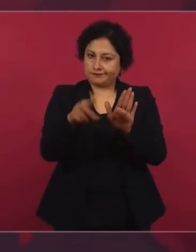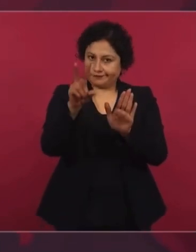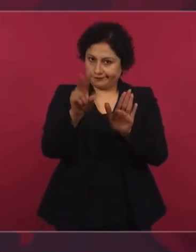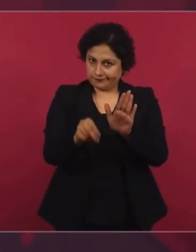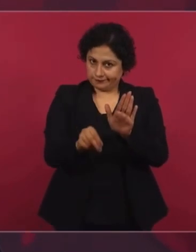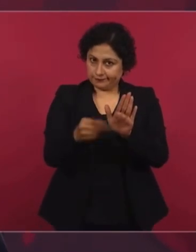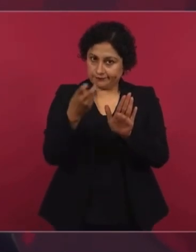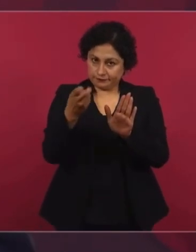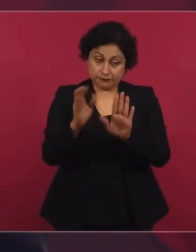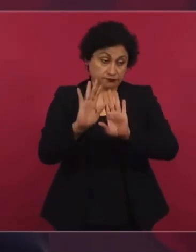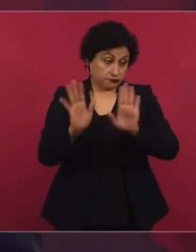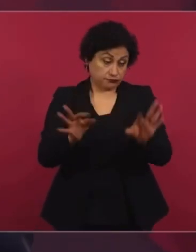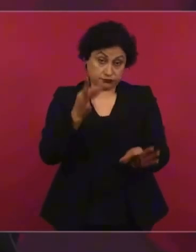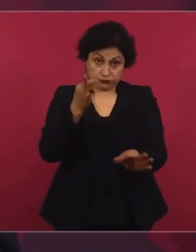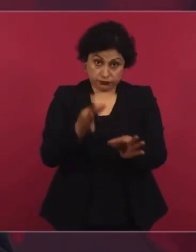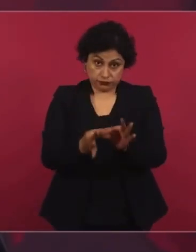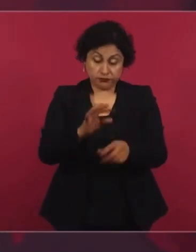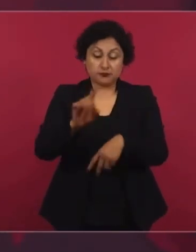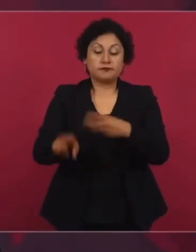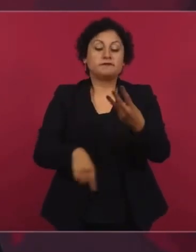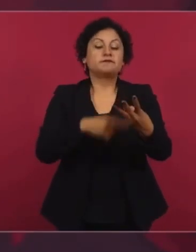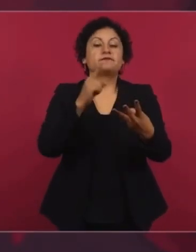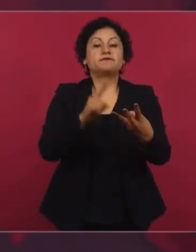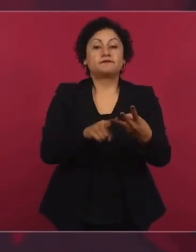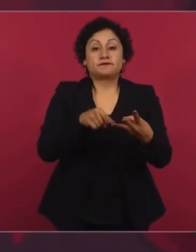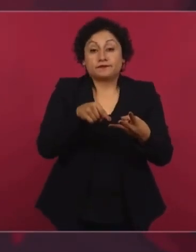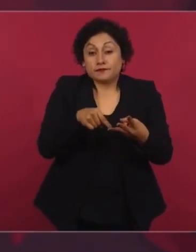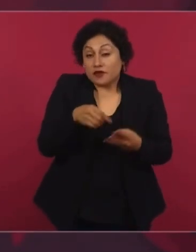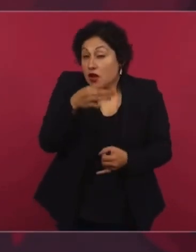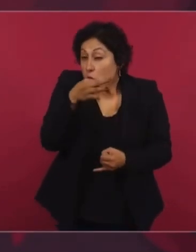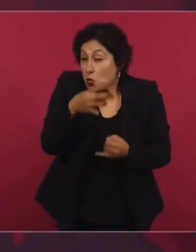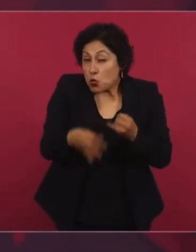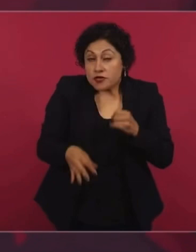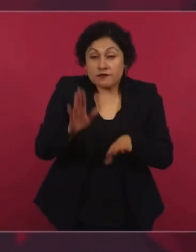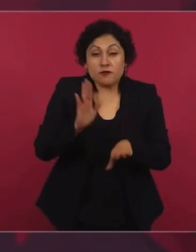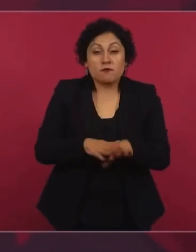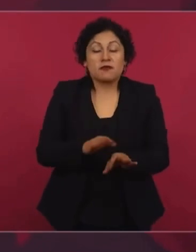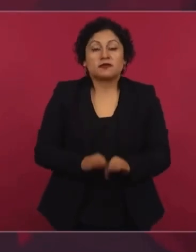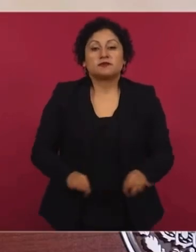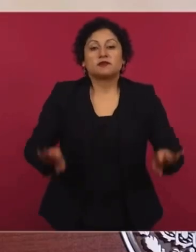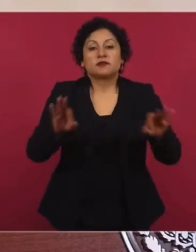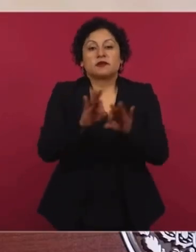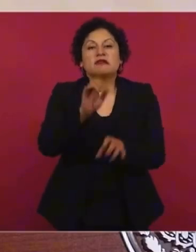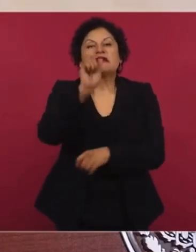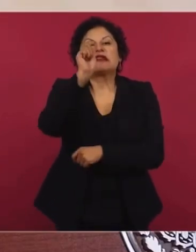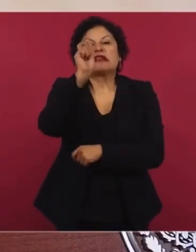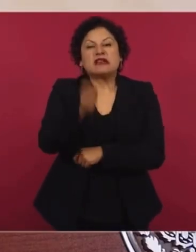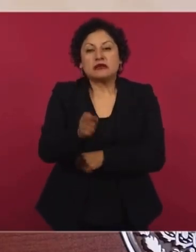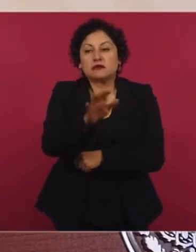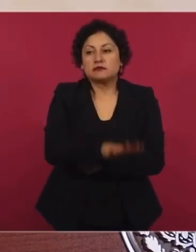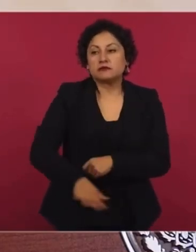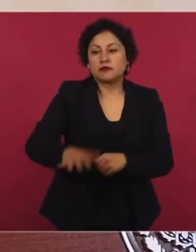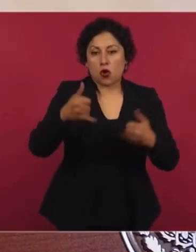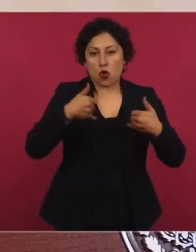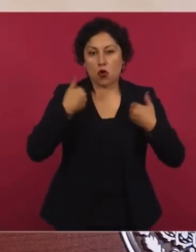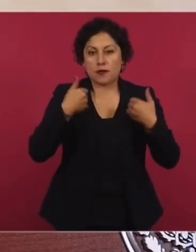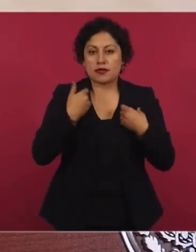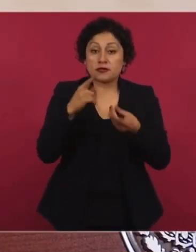tercero, lo más importante, es conocer el paradero de los jóvenes, encontrar a los jóvenes.